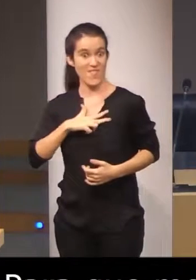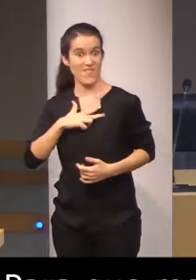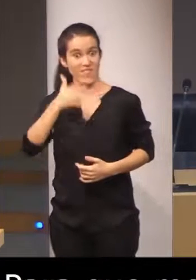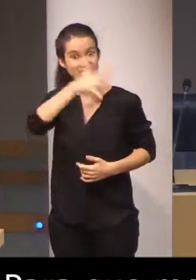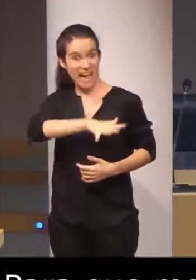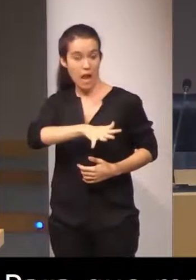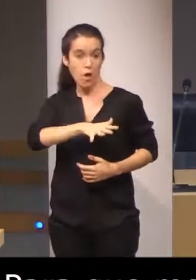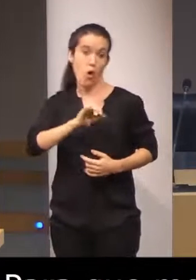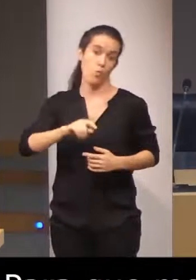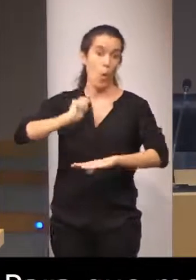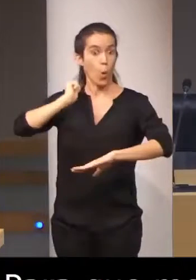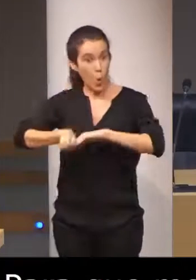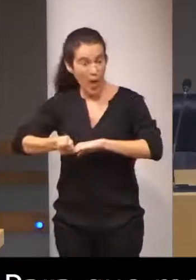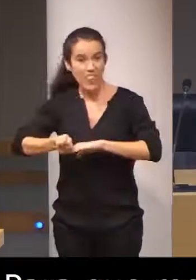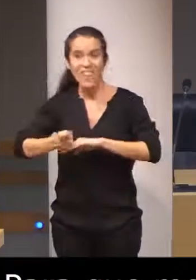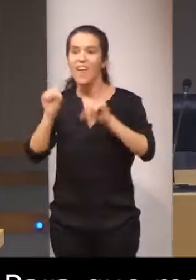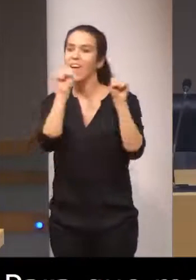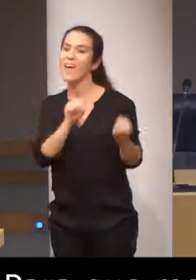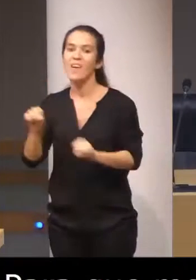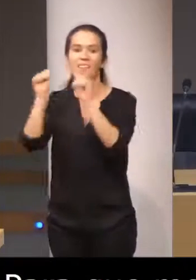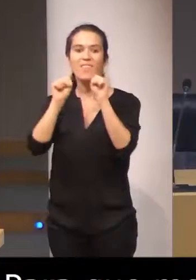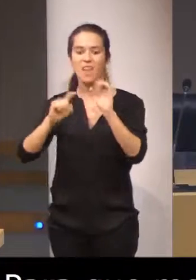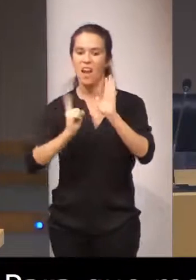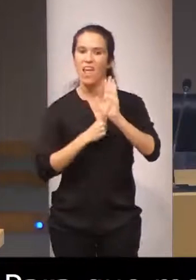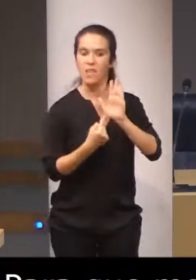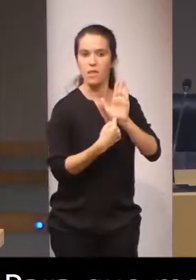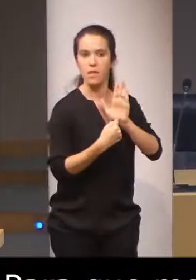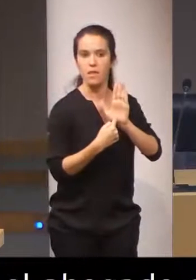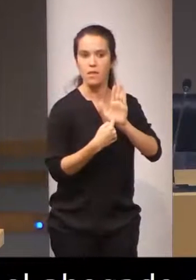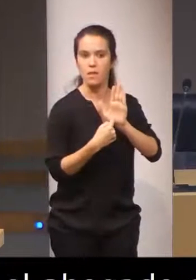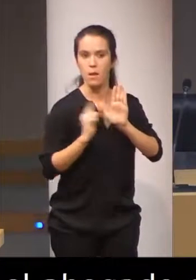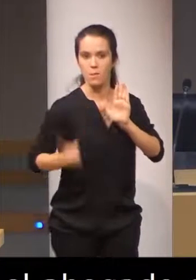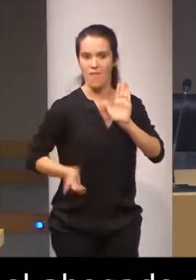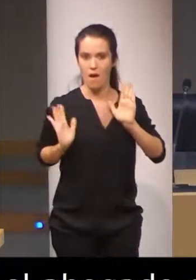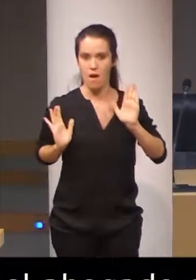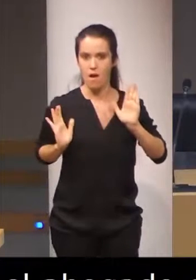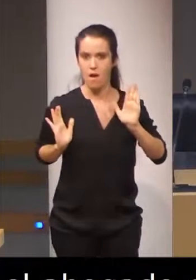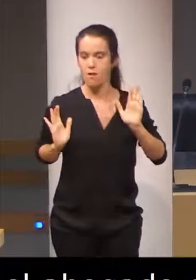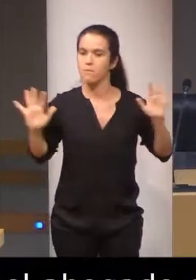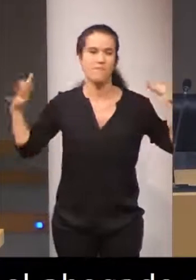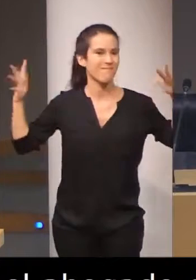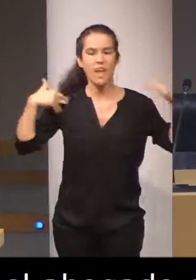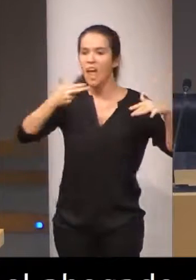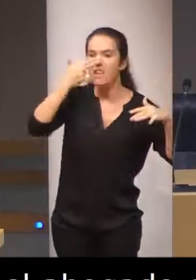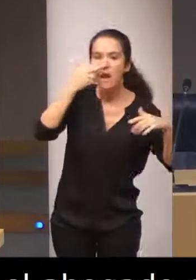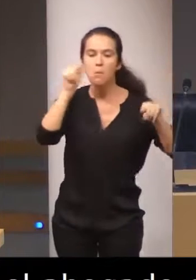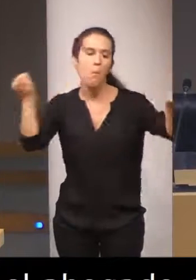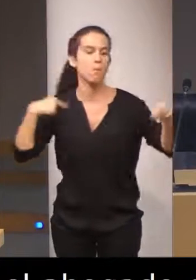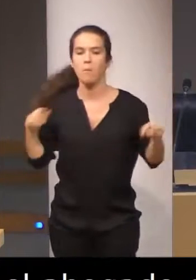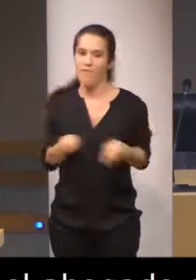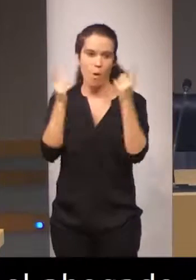juez defiende la legalidad, con independencia de qué intereses estén en juego.